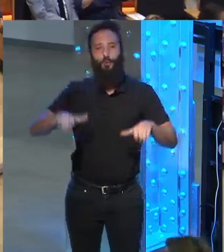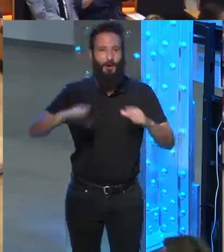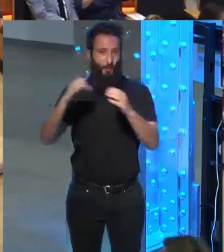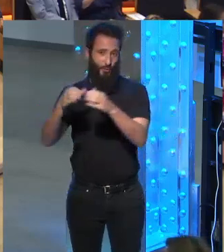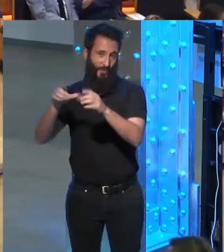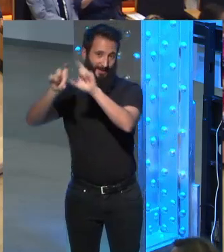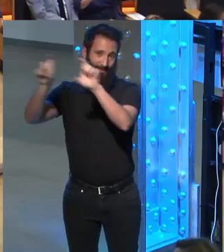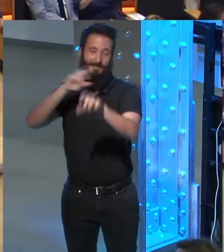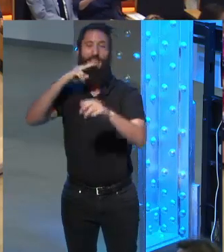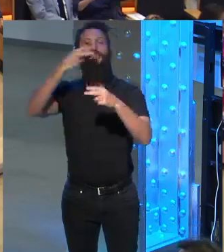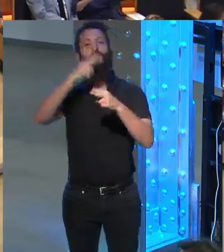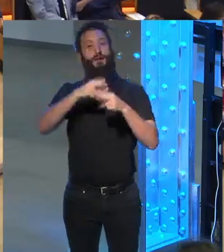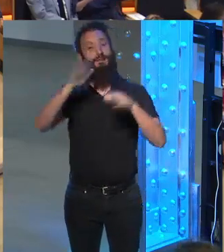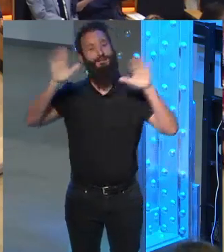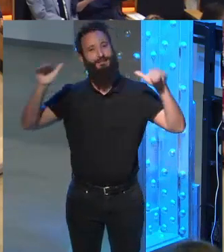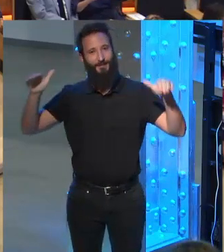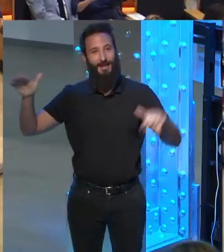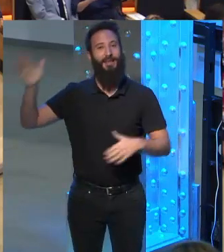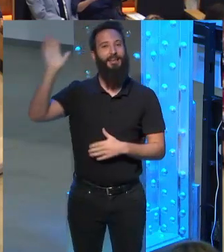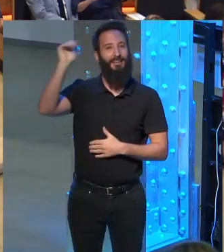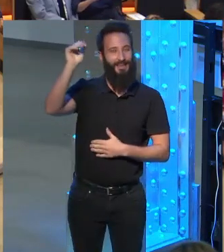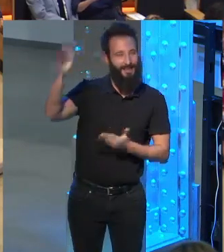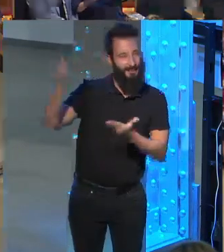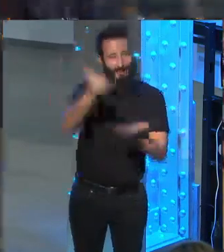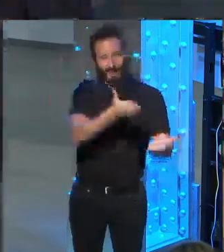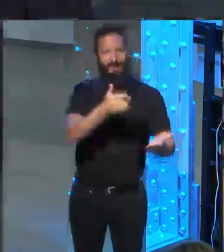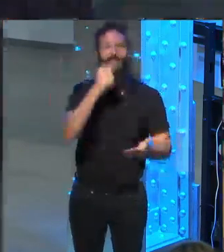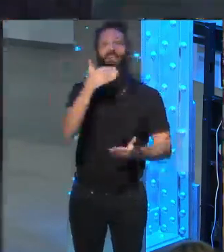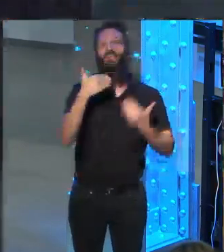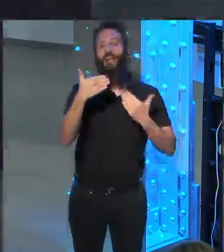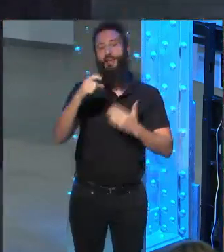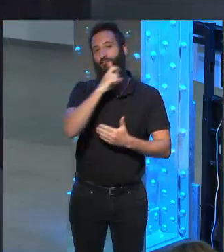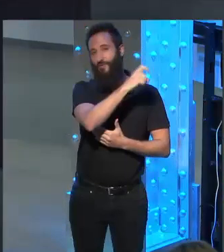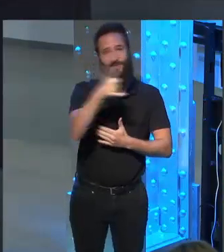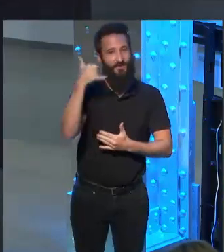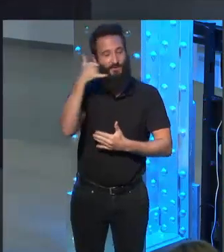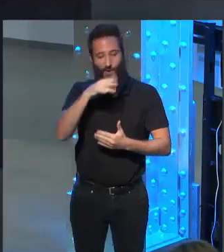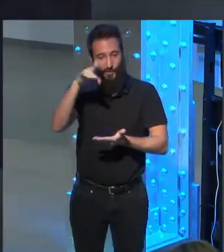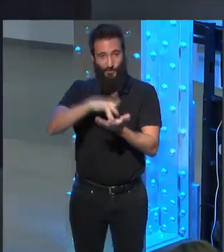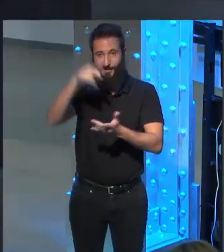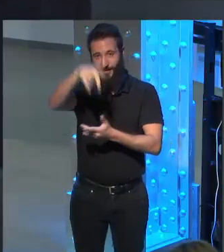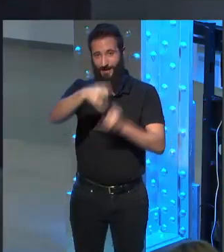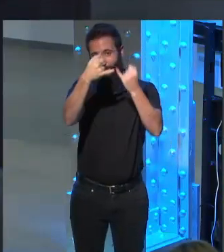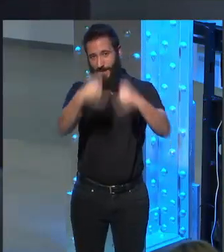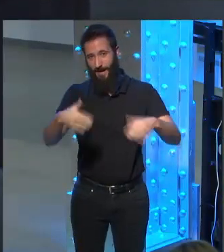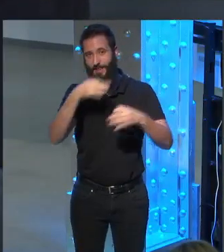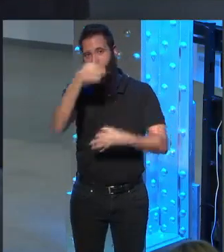cordial bienvenida. Le agradezco enormemente a la Fundación Telefónica abrirnos este espacio esta tarde.